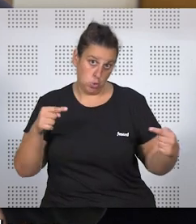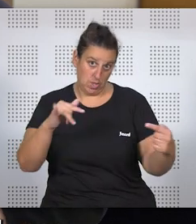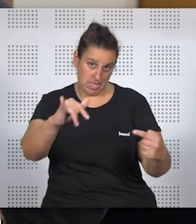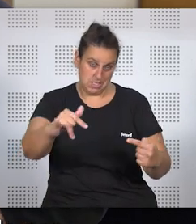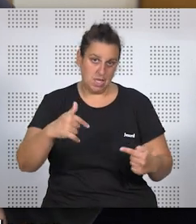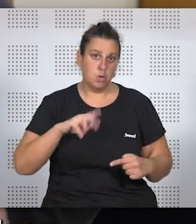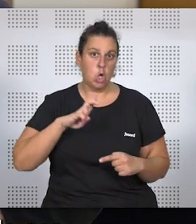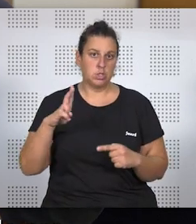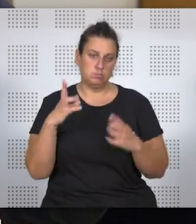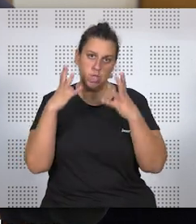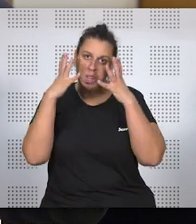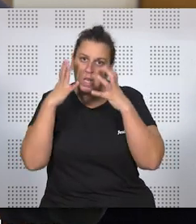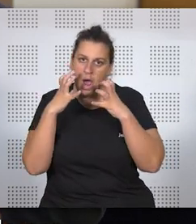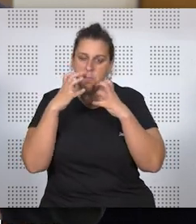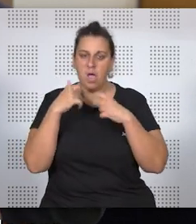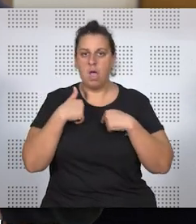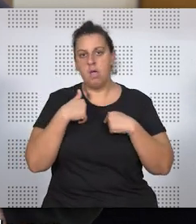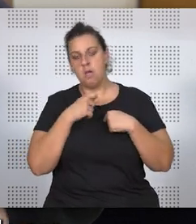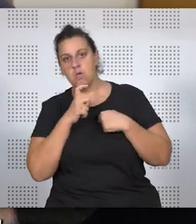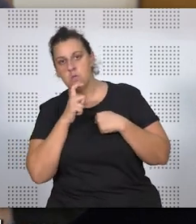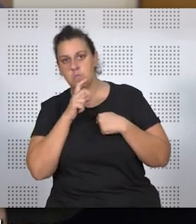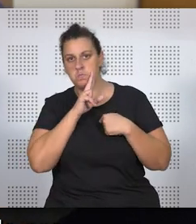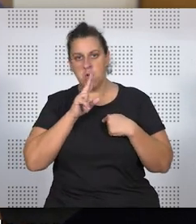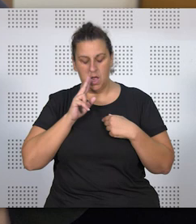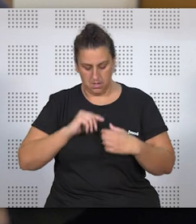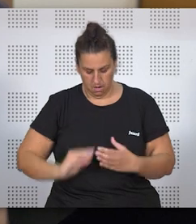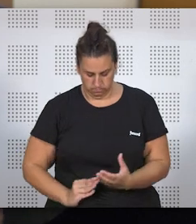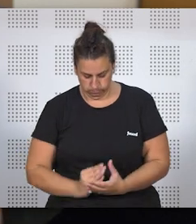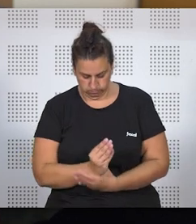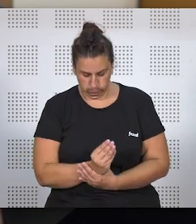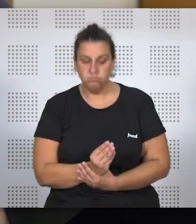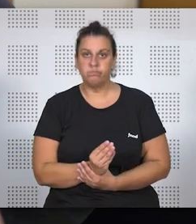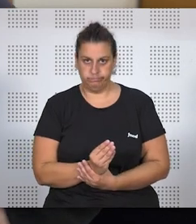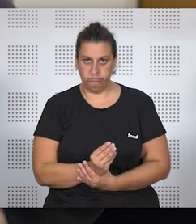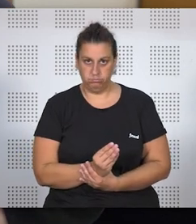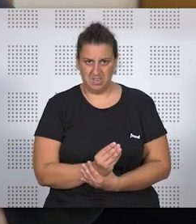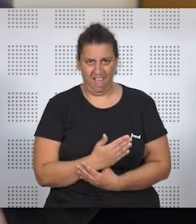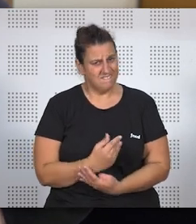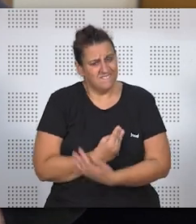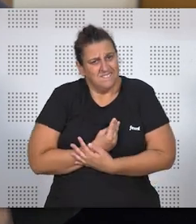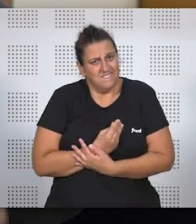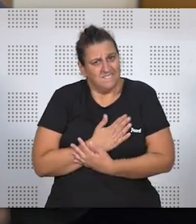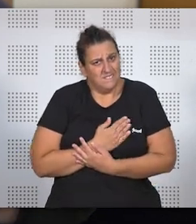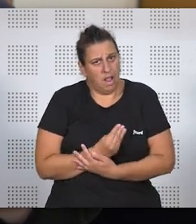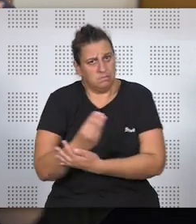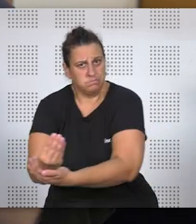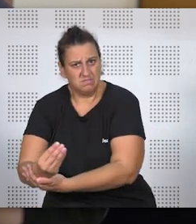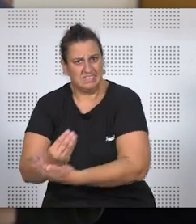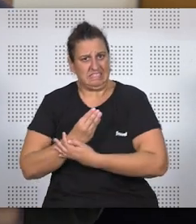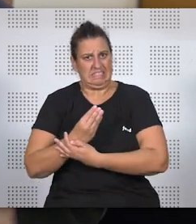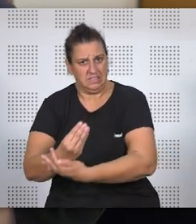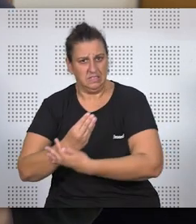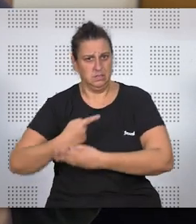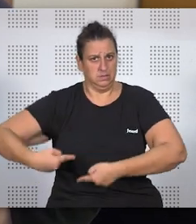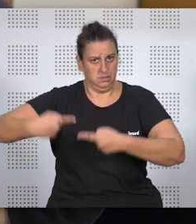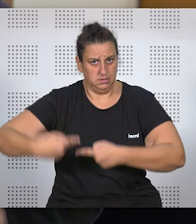pero en otras suele ser muy dramático todo, ¿no? Cómo se resuelve la madre a última hora, la madre biológica, quiere al hijo, luego no lo quiere, no